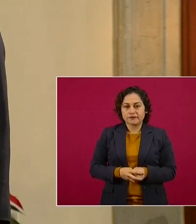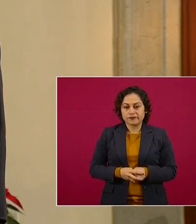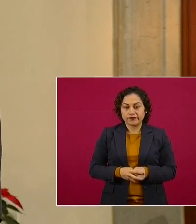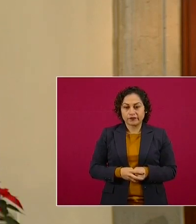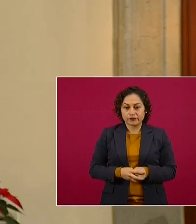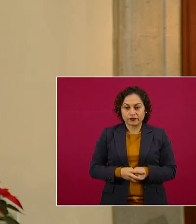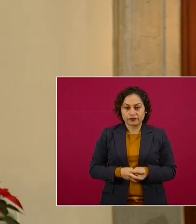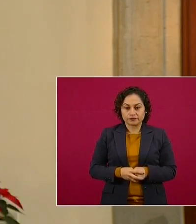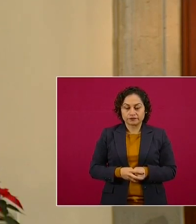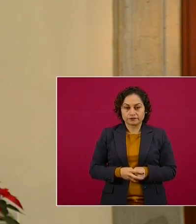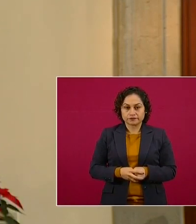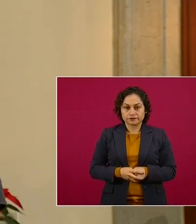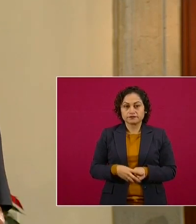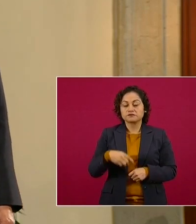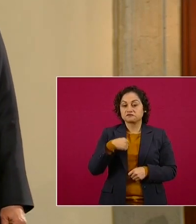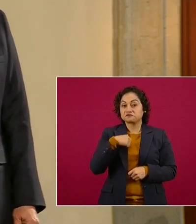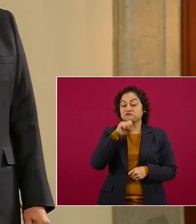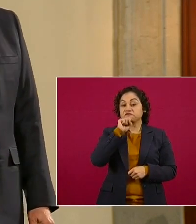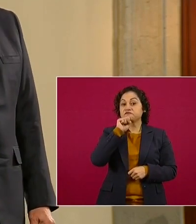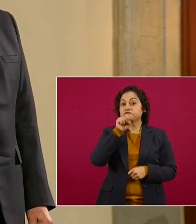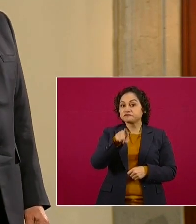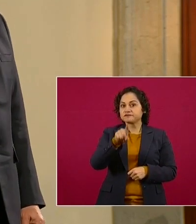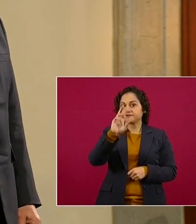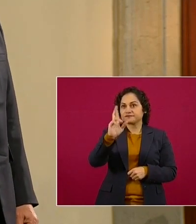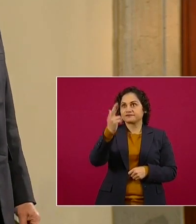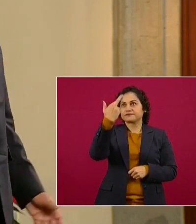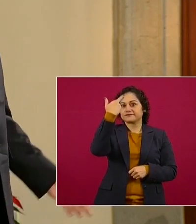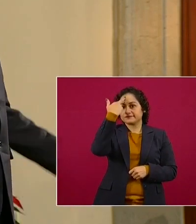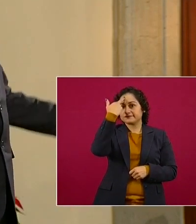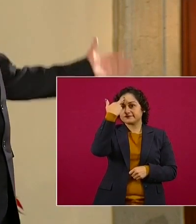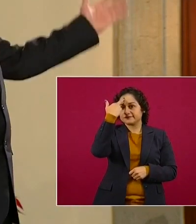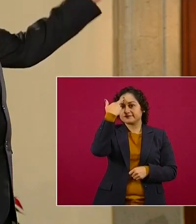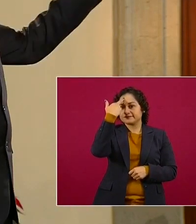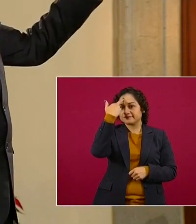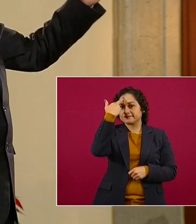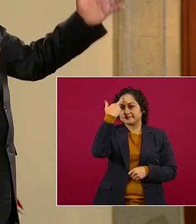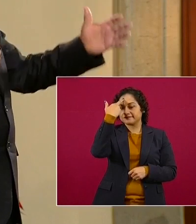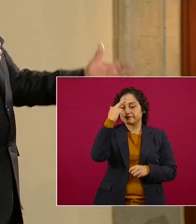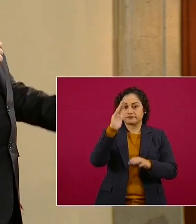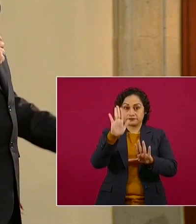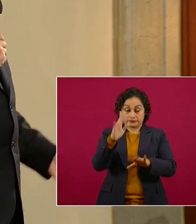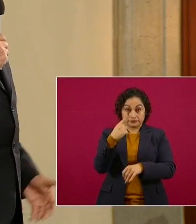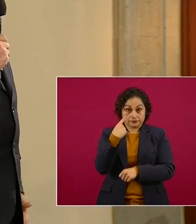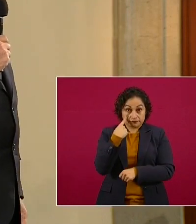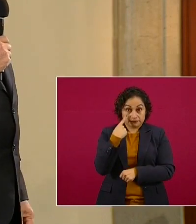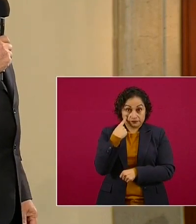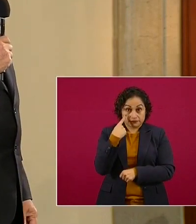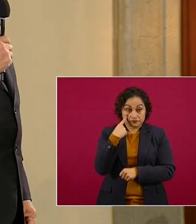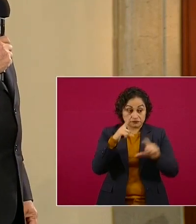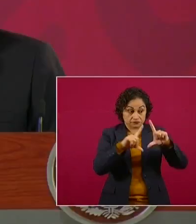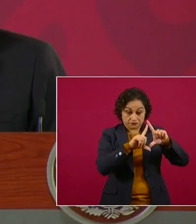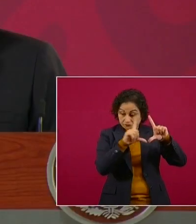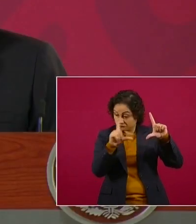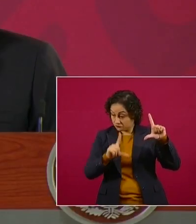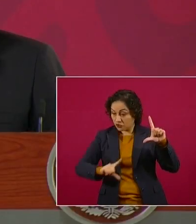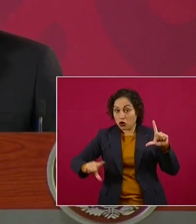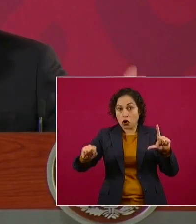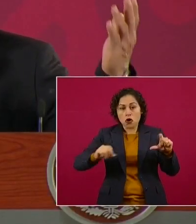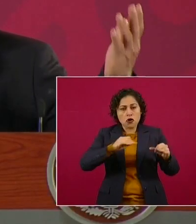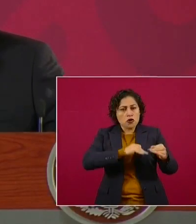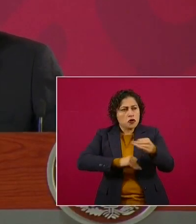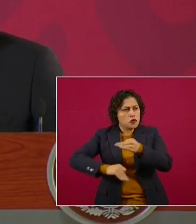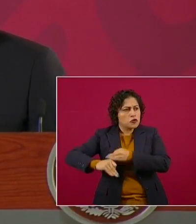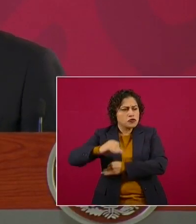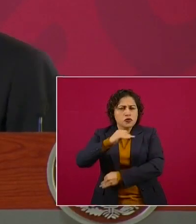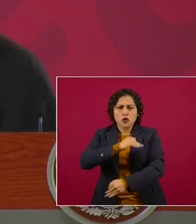También recuerdo, y esto aplica para todo el país y no